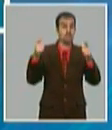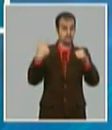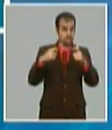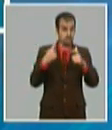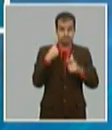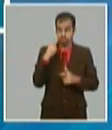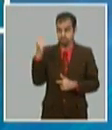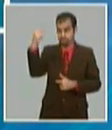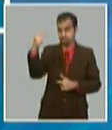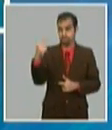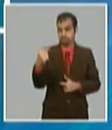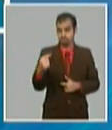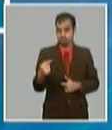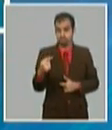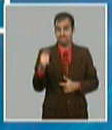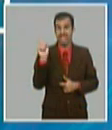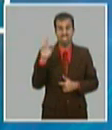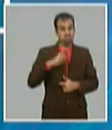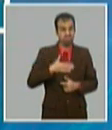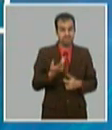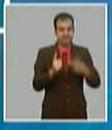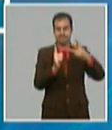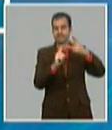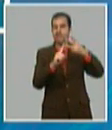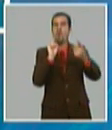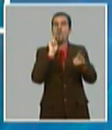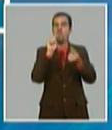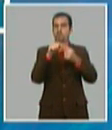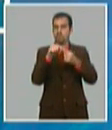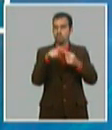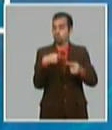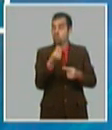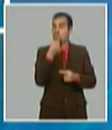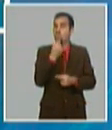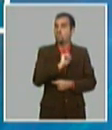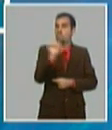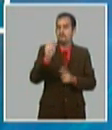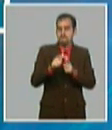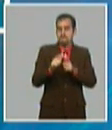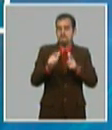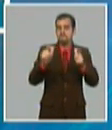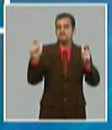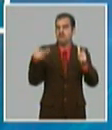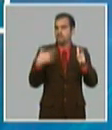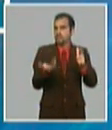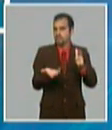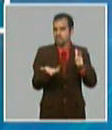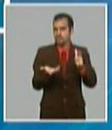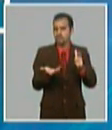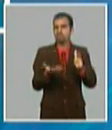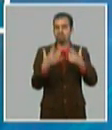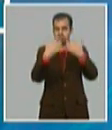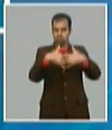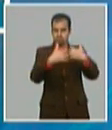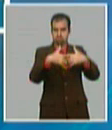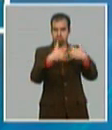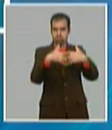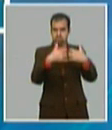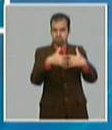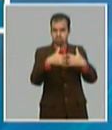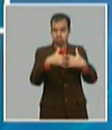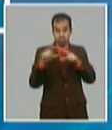sería un tercer objetivo del plan o sea alcanzar crecimientos en las producciones nacionales de alimentos